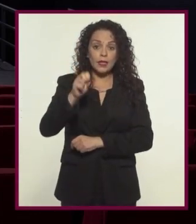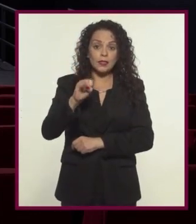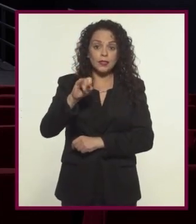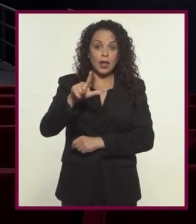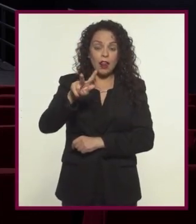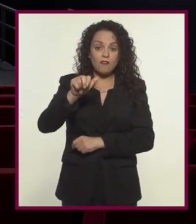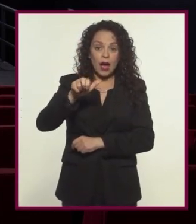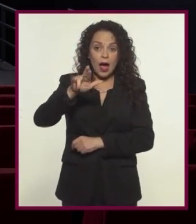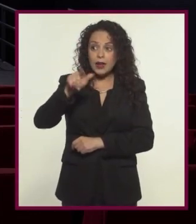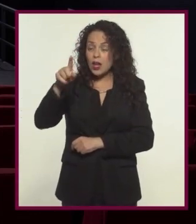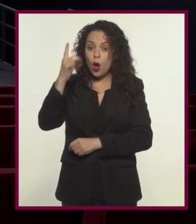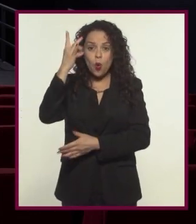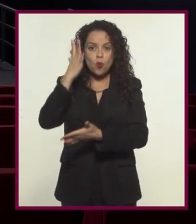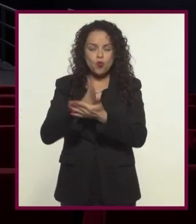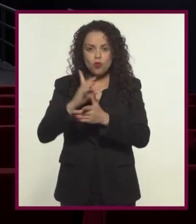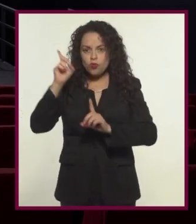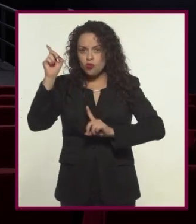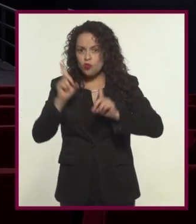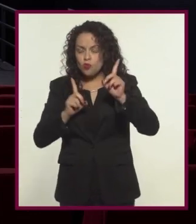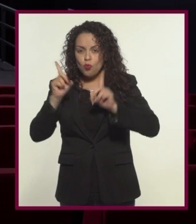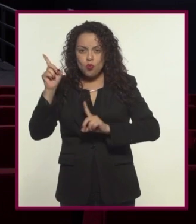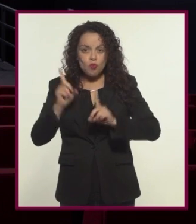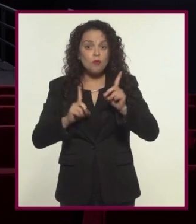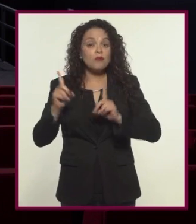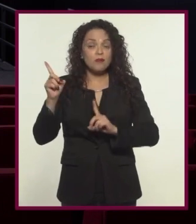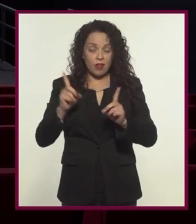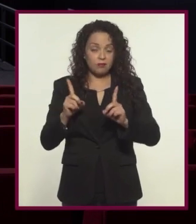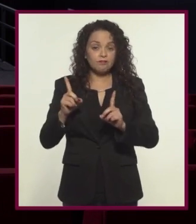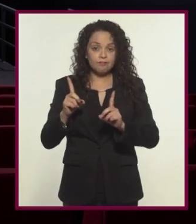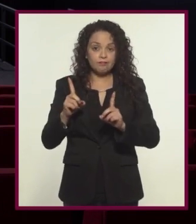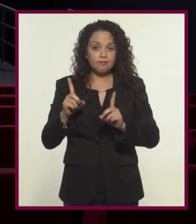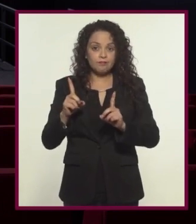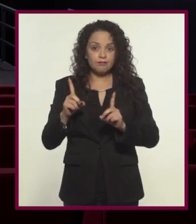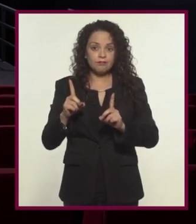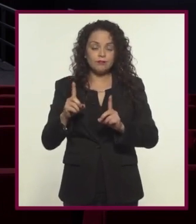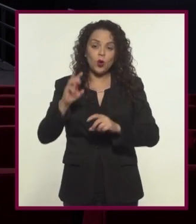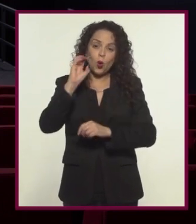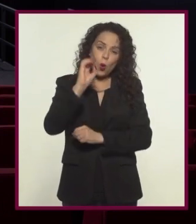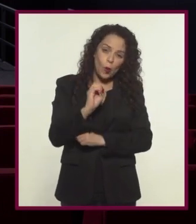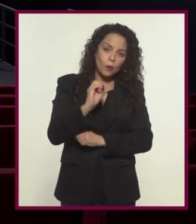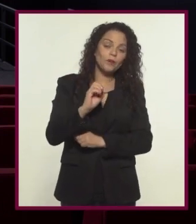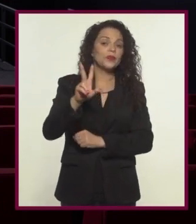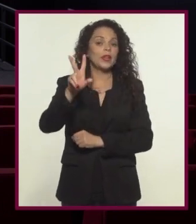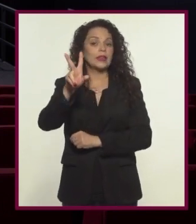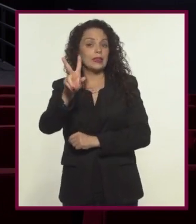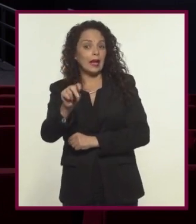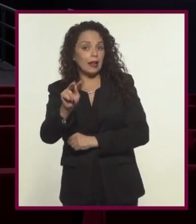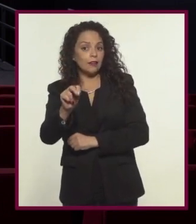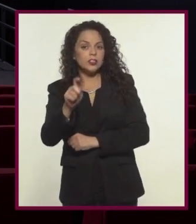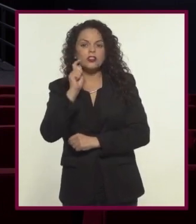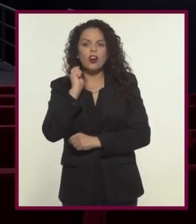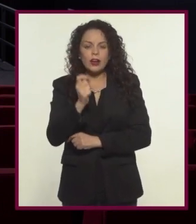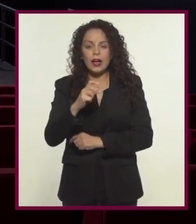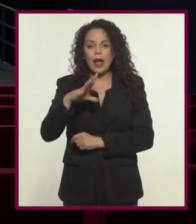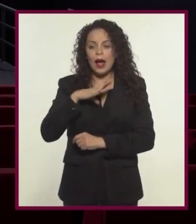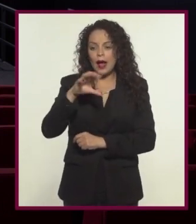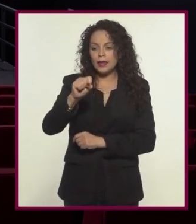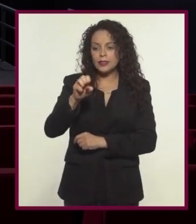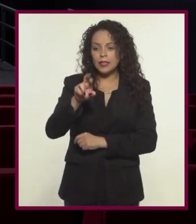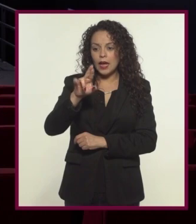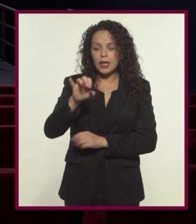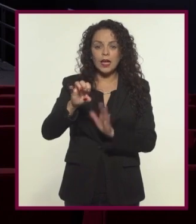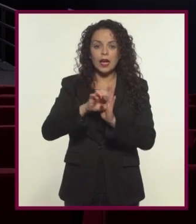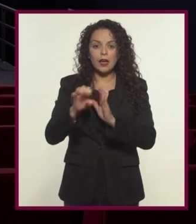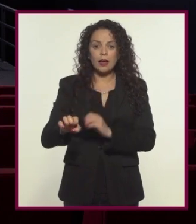en Pensilvania y que fue el único que tuvo dudas hasta el último momento o en el caso de la televisión